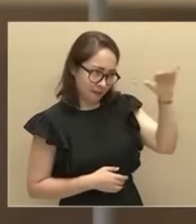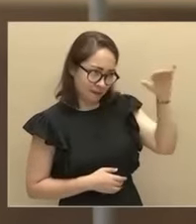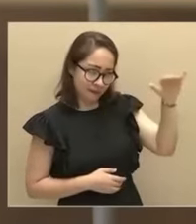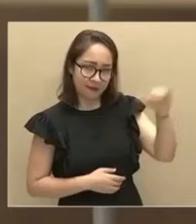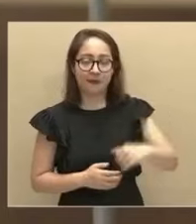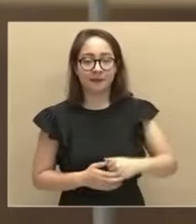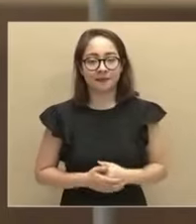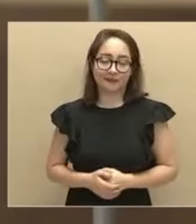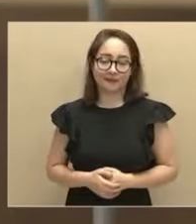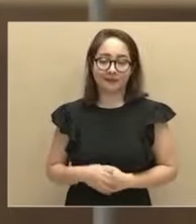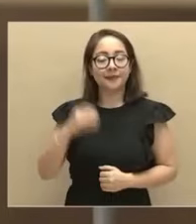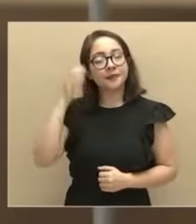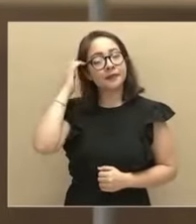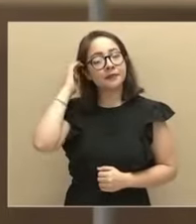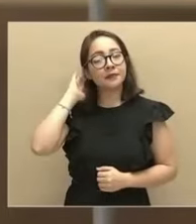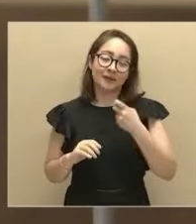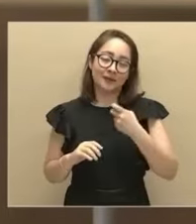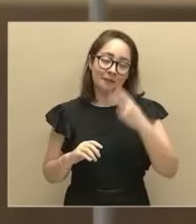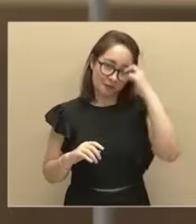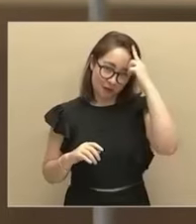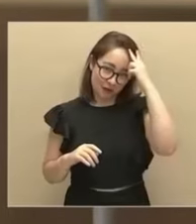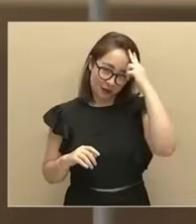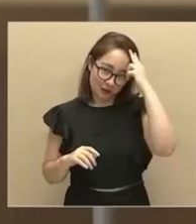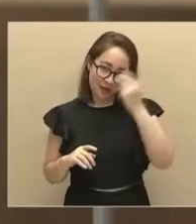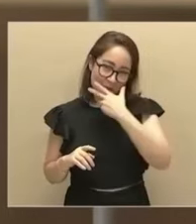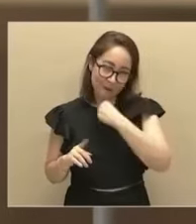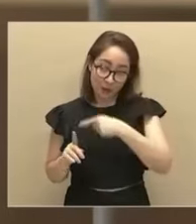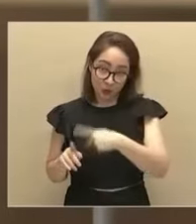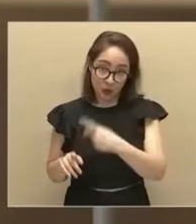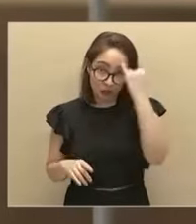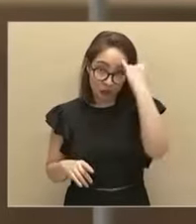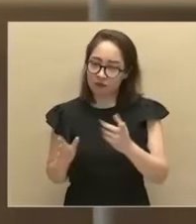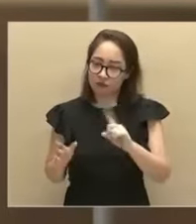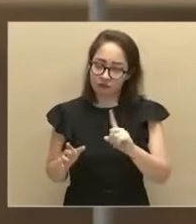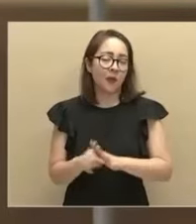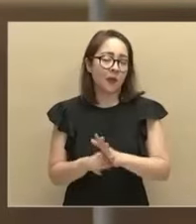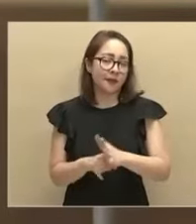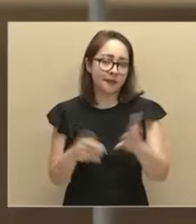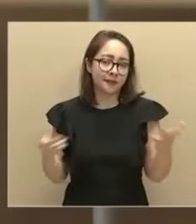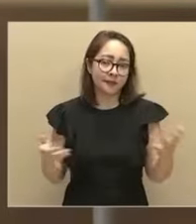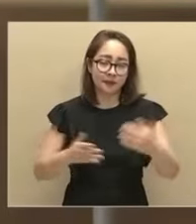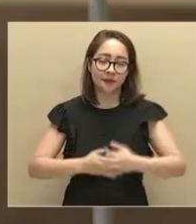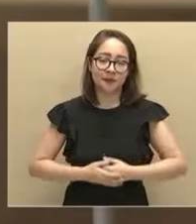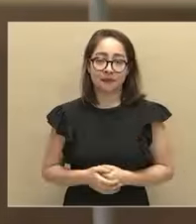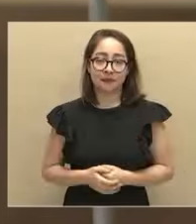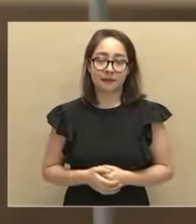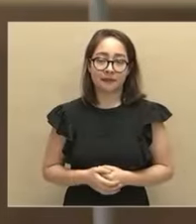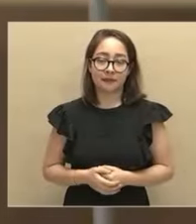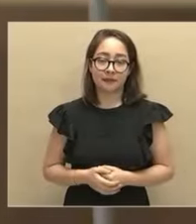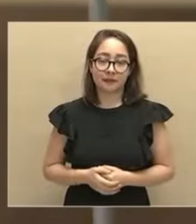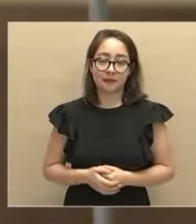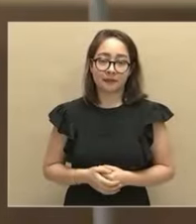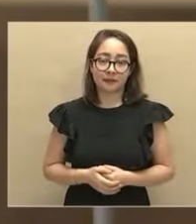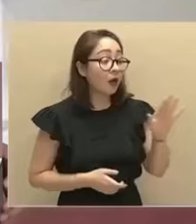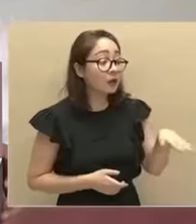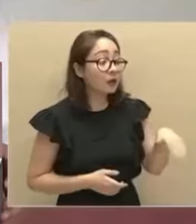frase atribuida a Porfirio Díaz, podamos llevar a la práctica otra bendito México, tan